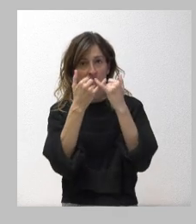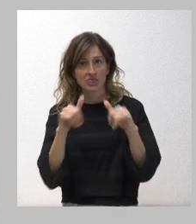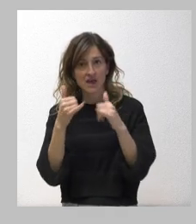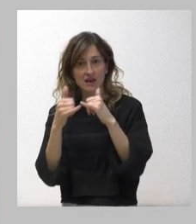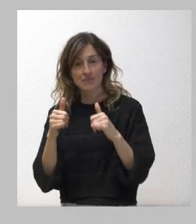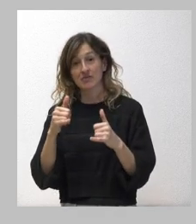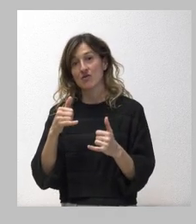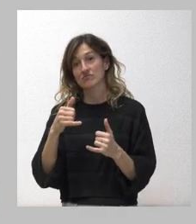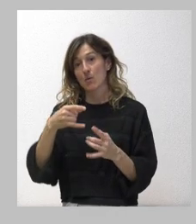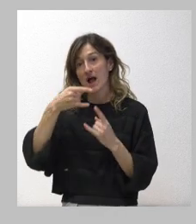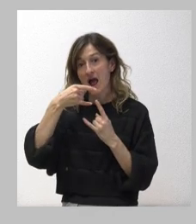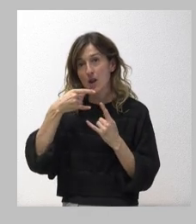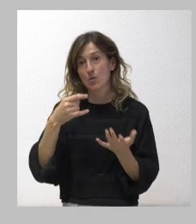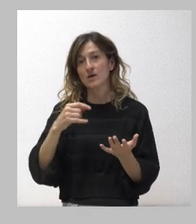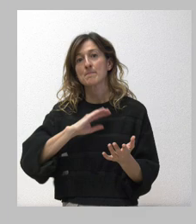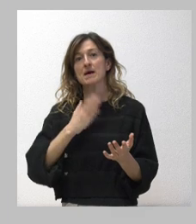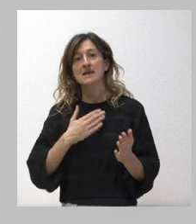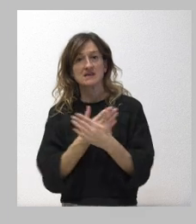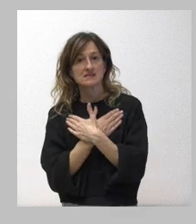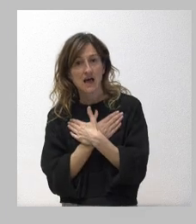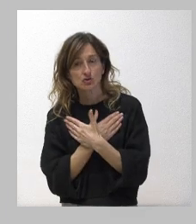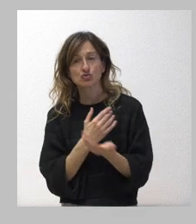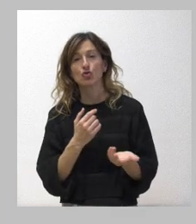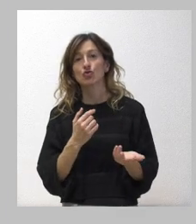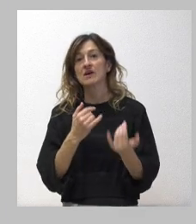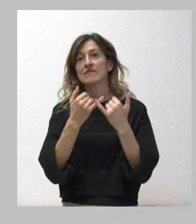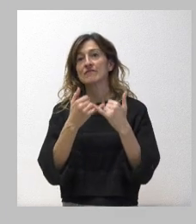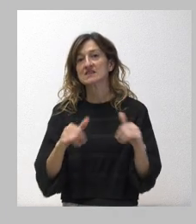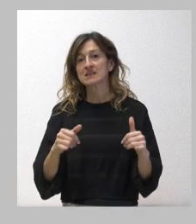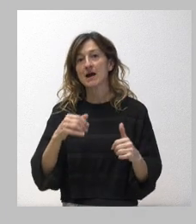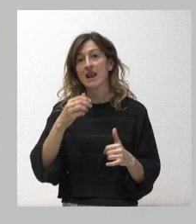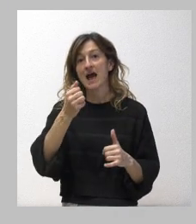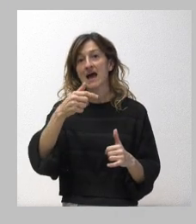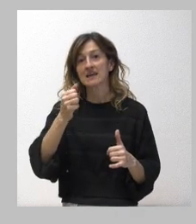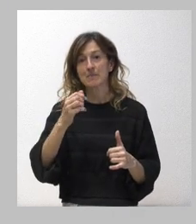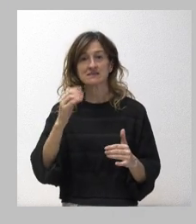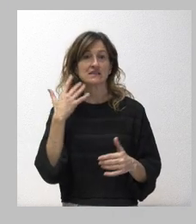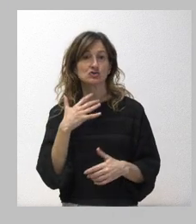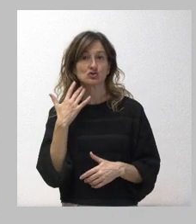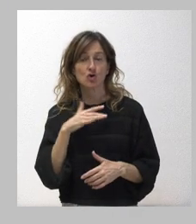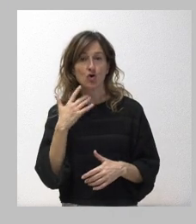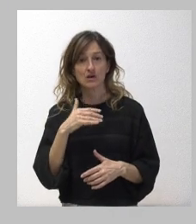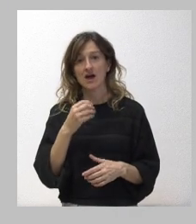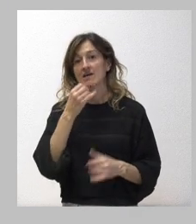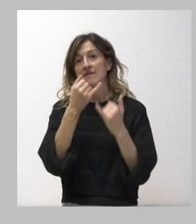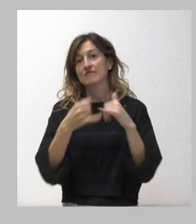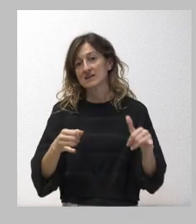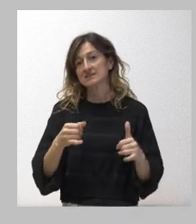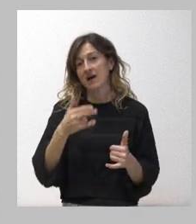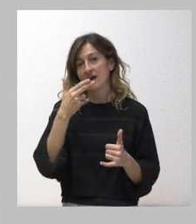Halloween, mañana por todos los santos. Entre ellos está el Festival de las Ánimas en Soria, es también fiesta de interés turístico regional.